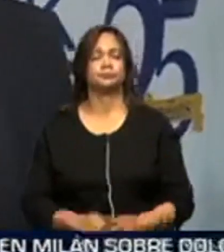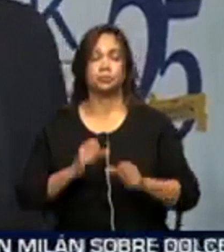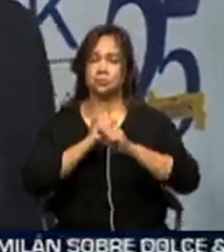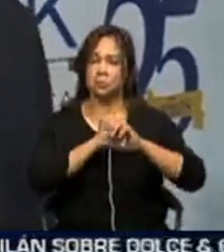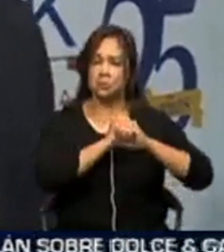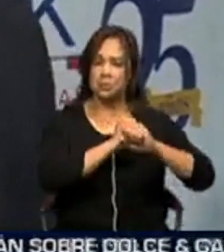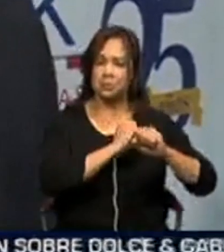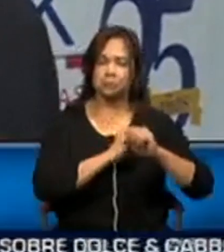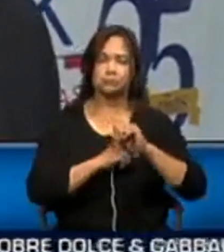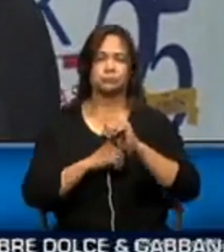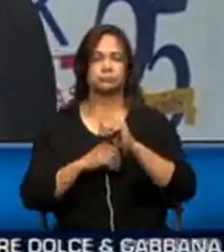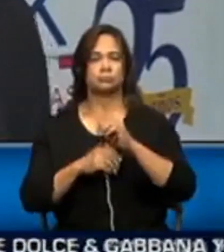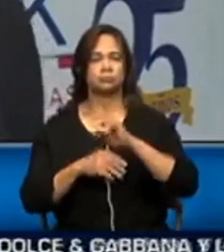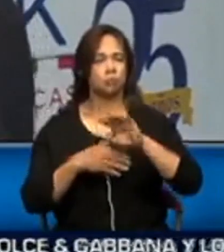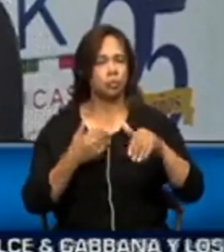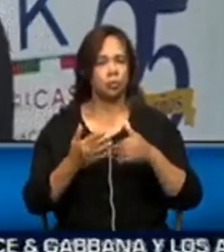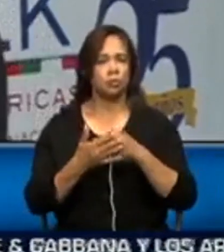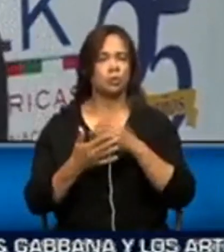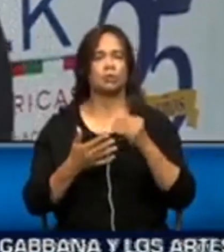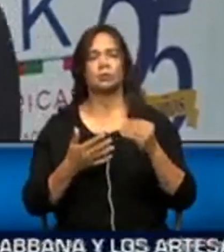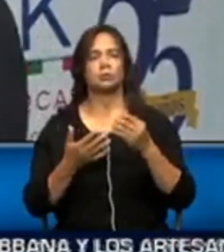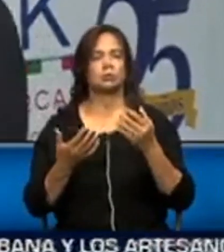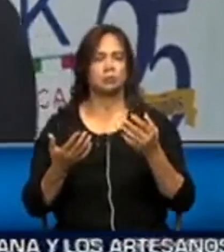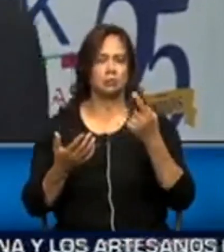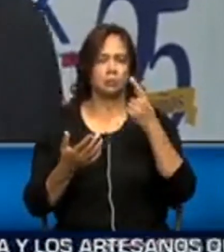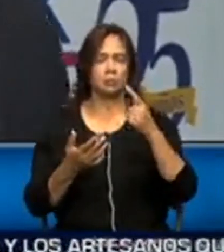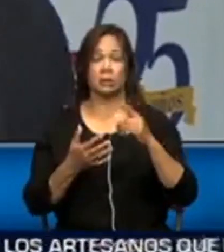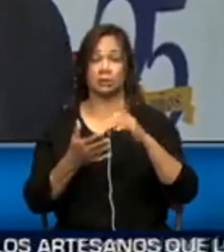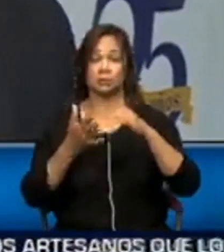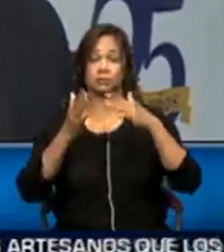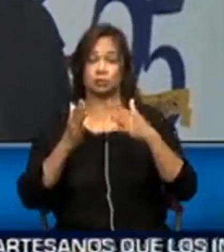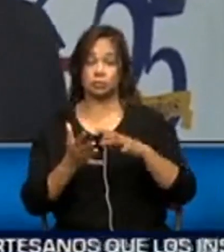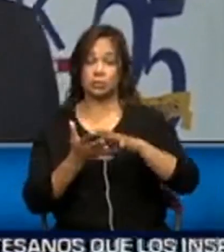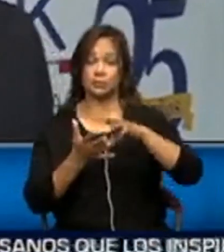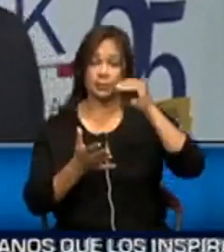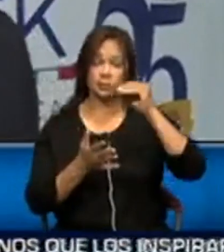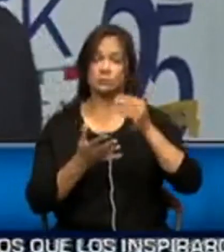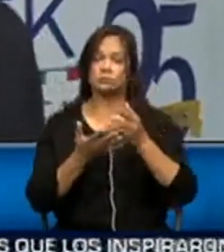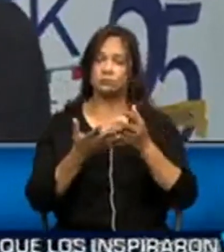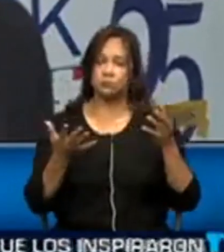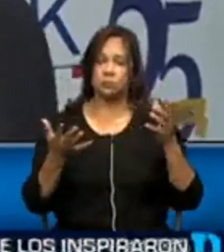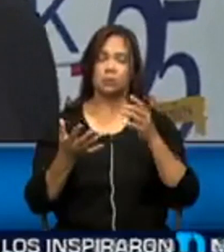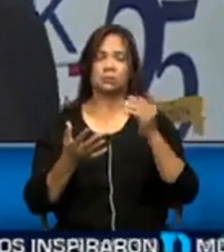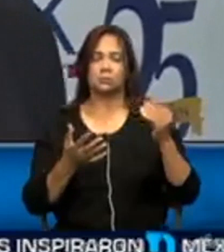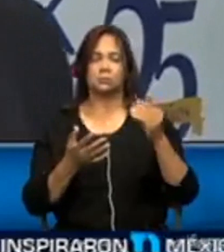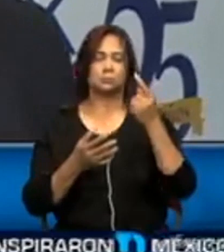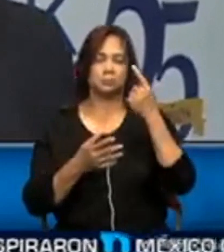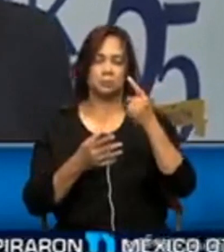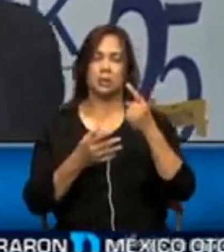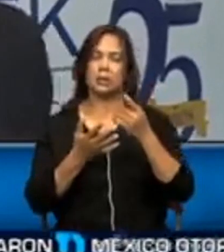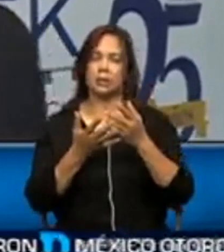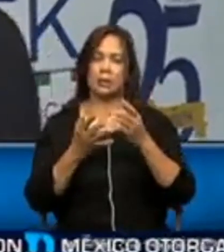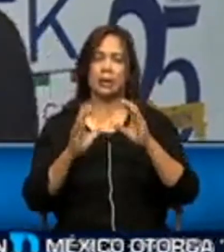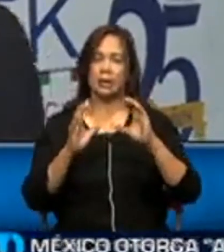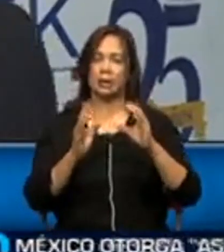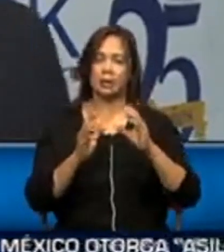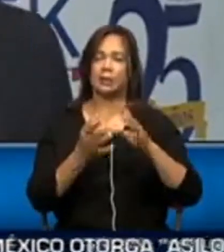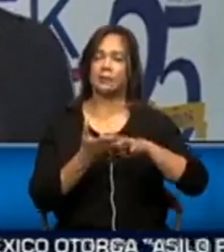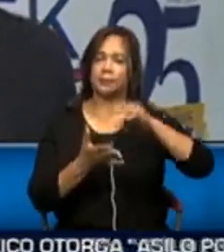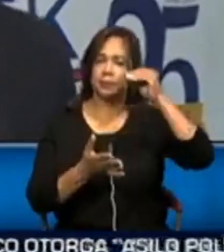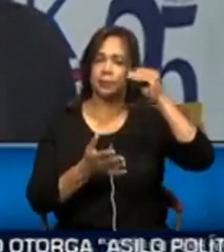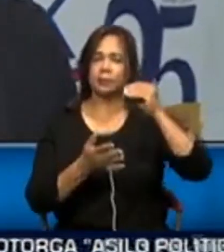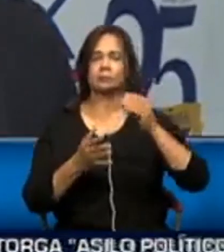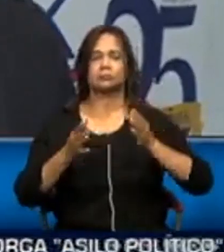esto que hace que el alumno aprenda muchas otras cosas que sea simplemente la materia sino aprenden a